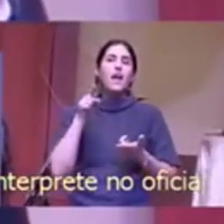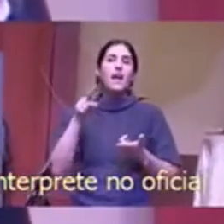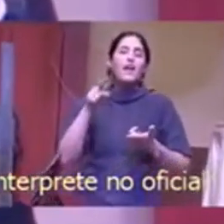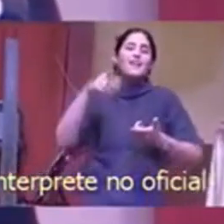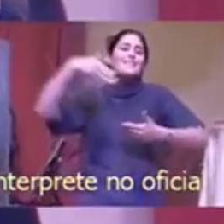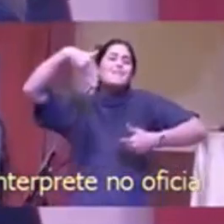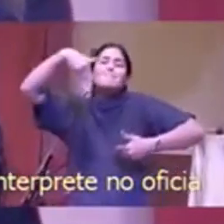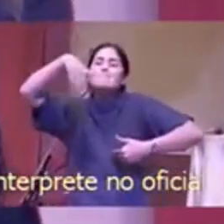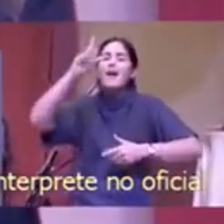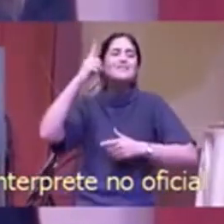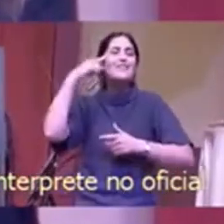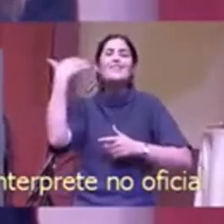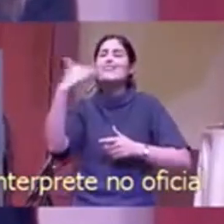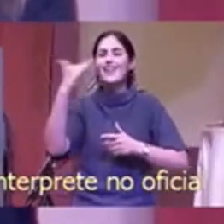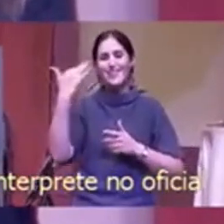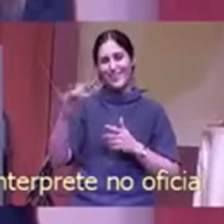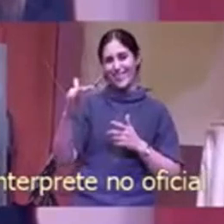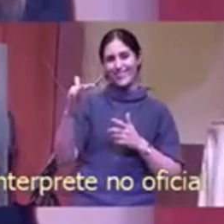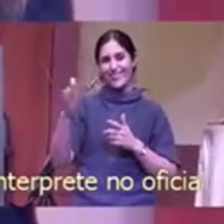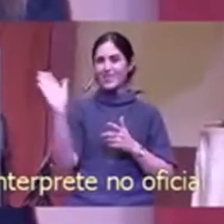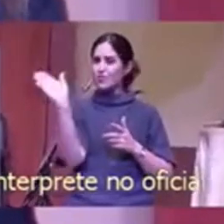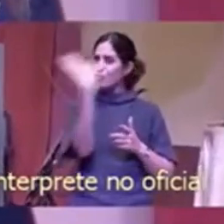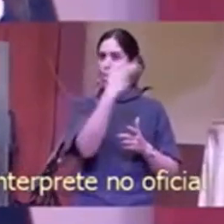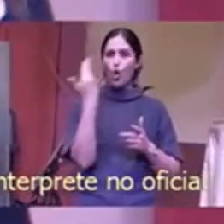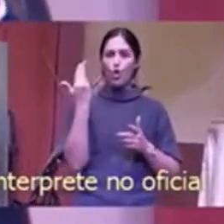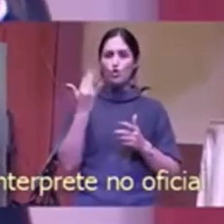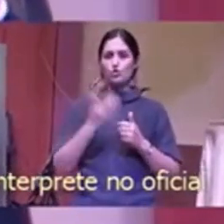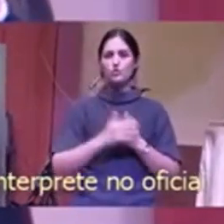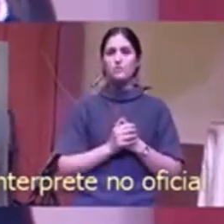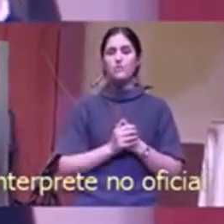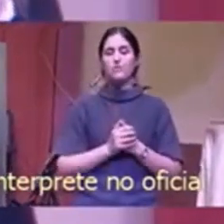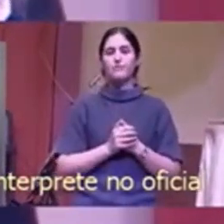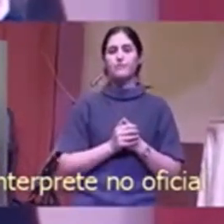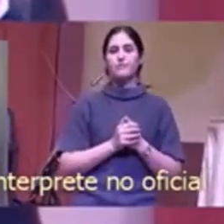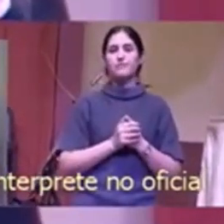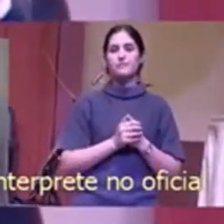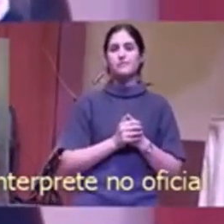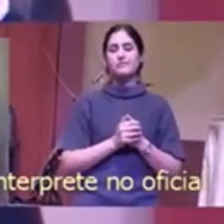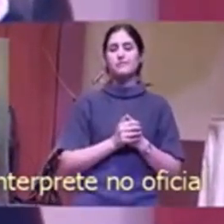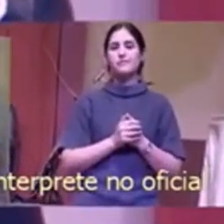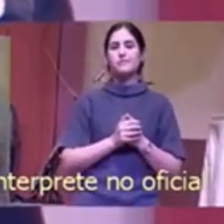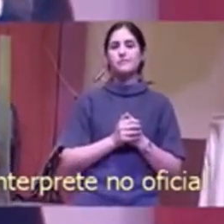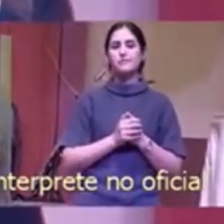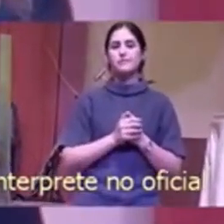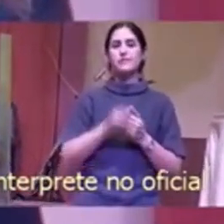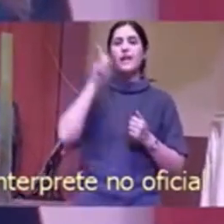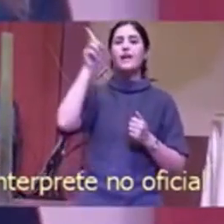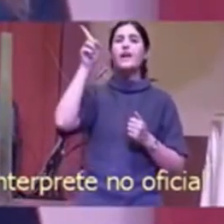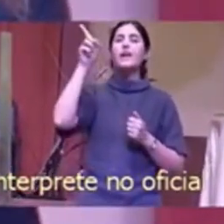más inteligente que jamás vivió porque no es solamente un hombre